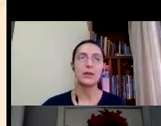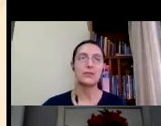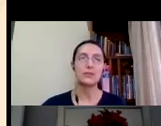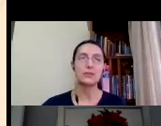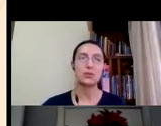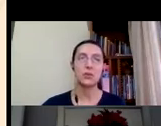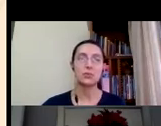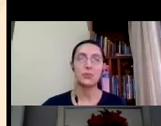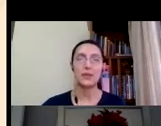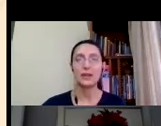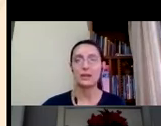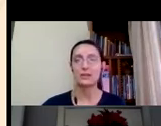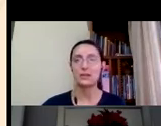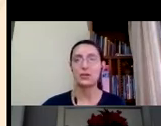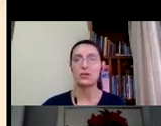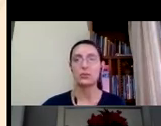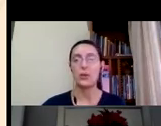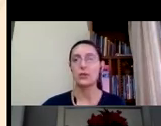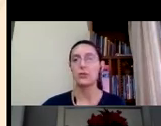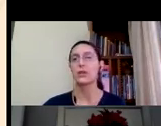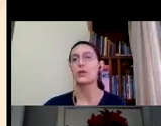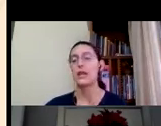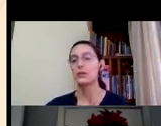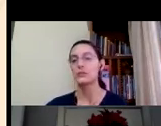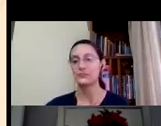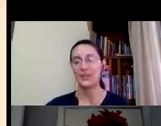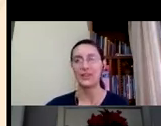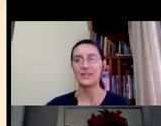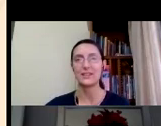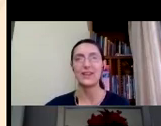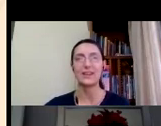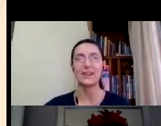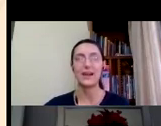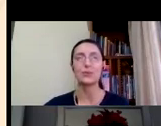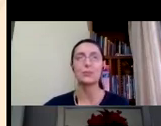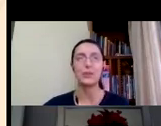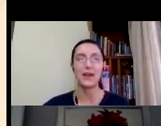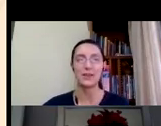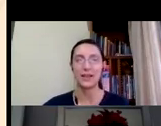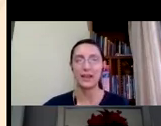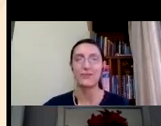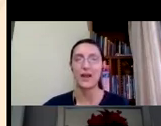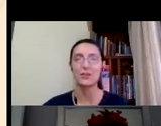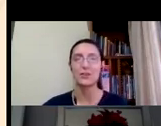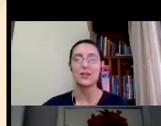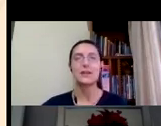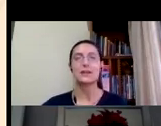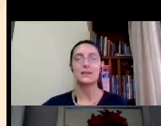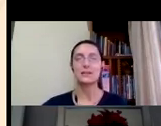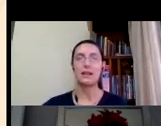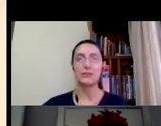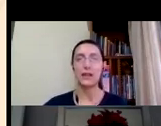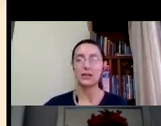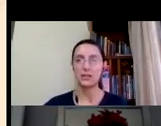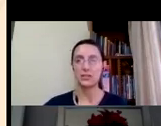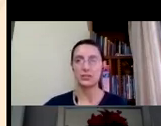hay una definición de utopía del escritor uruguayo Eduardo Galeano que dice que la utopía es aquel faro que